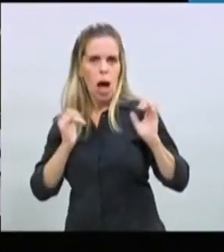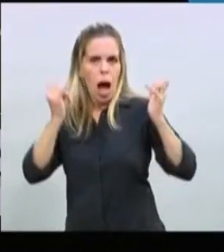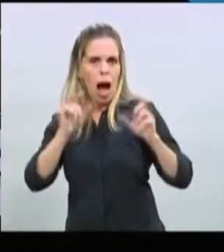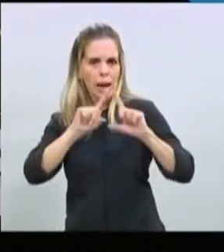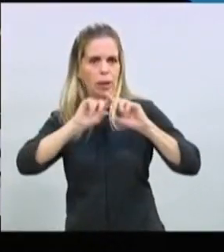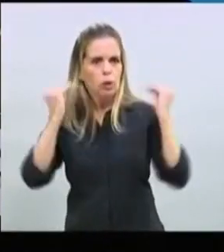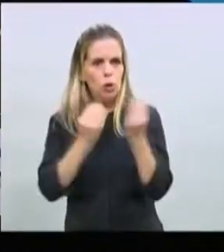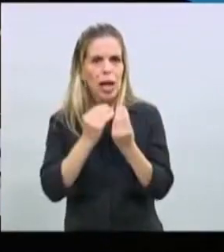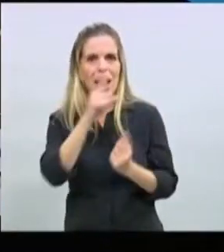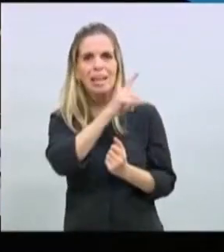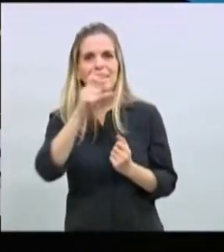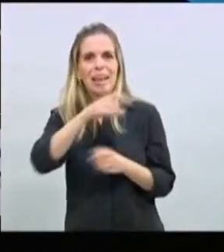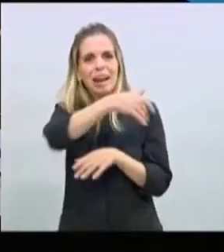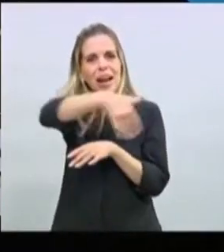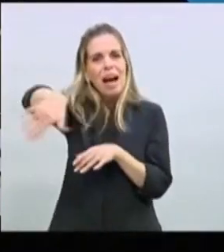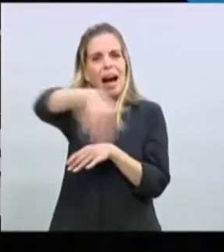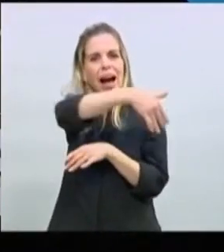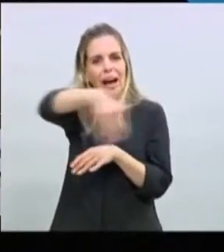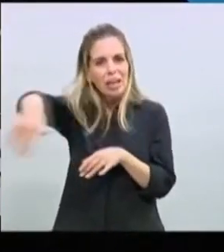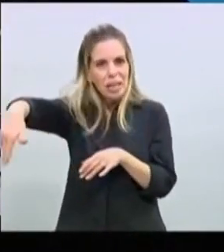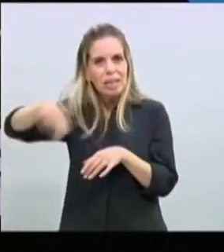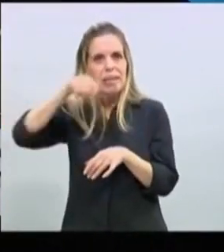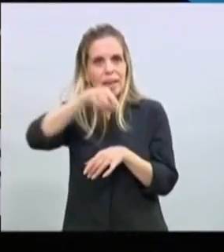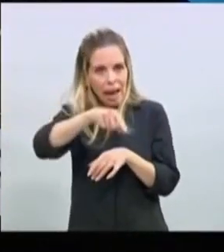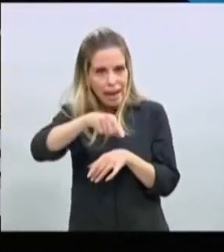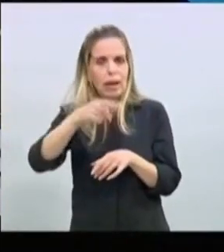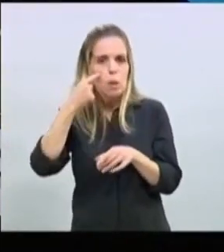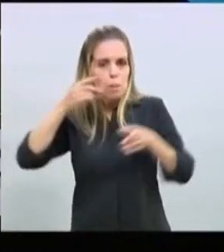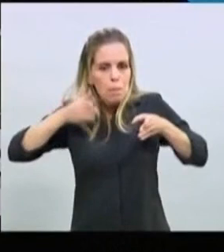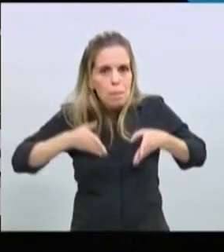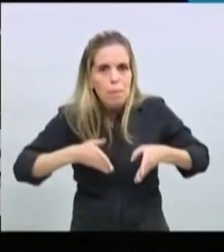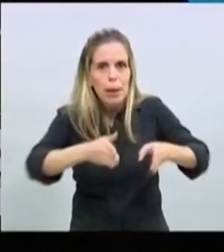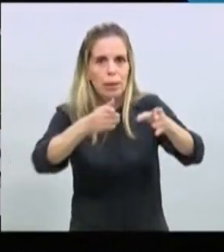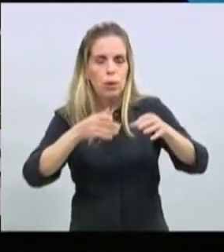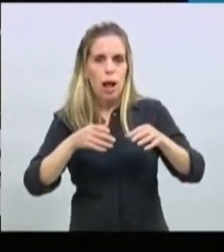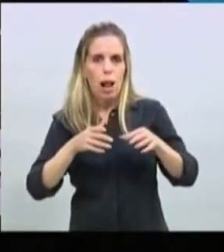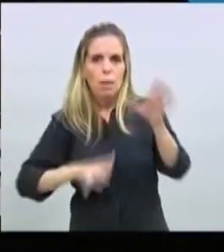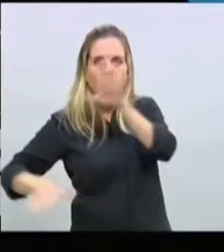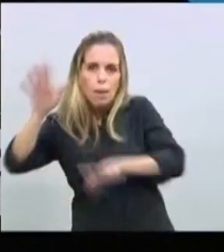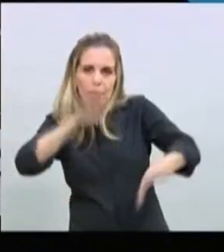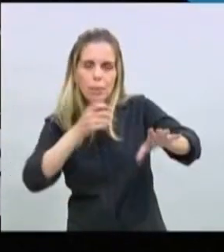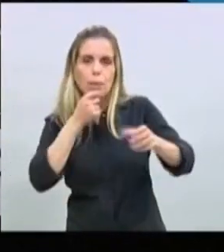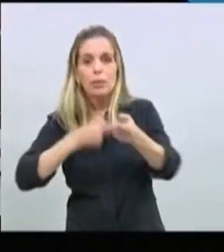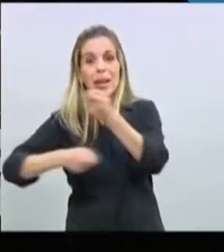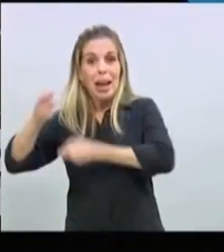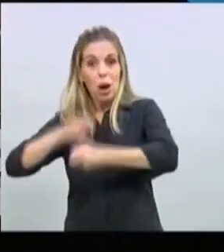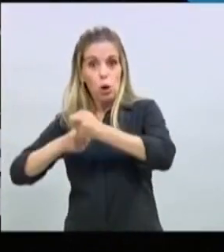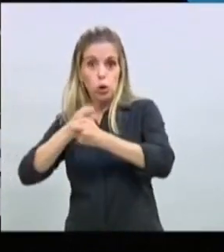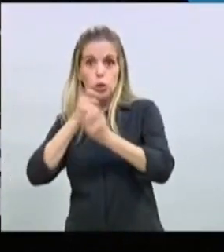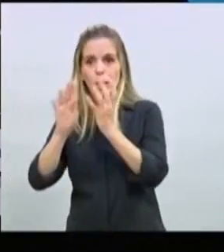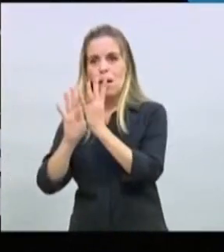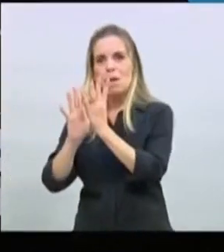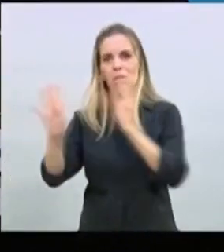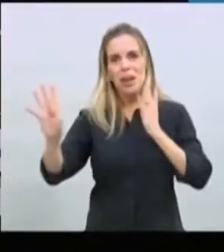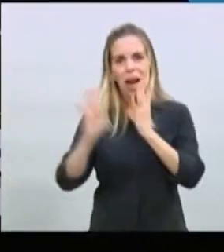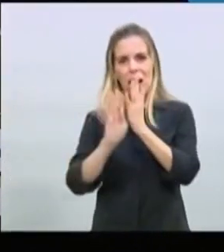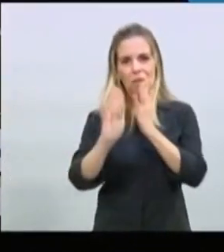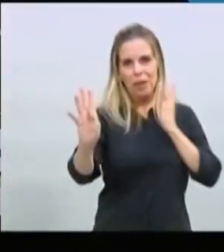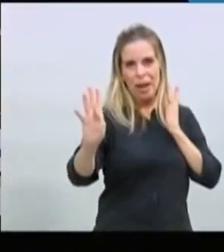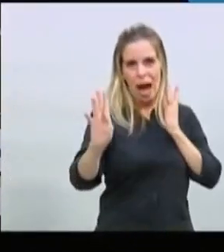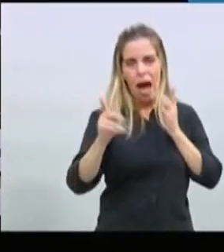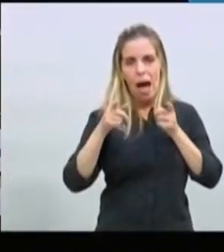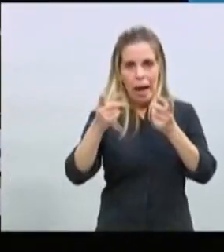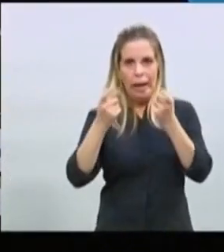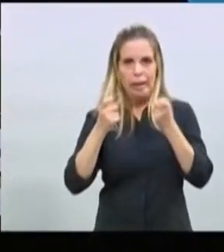donde vamos a ampliar el lugar para la circulación peatonal y para las colas. En algunos casos, cortando algunos carriles de la calle, en otros,